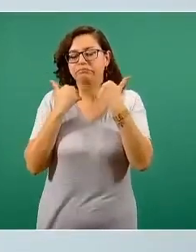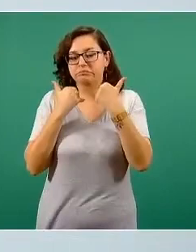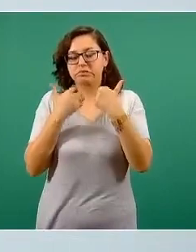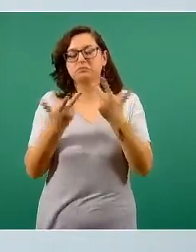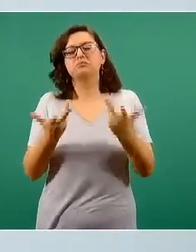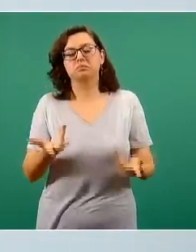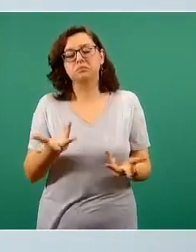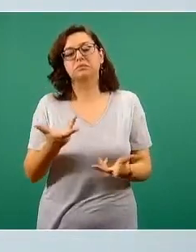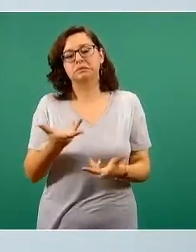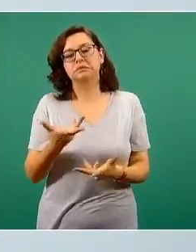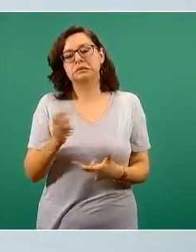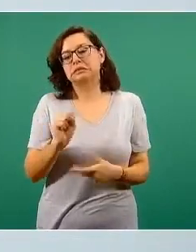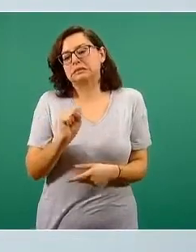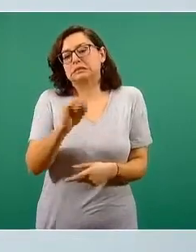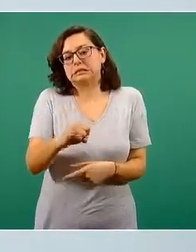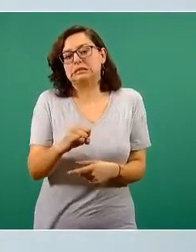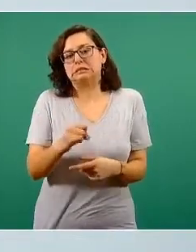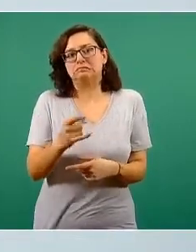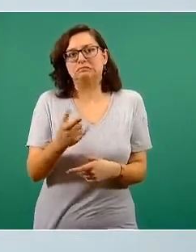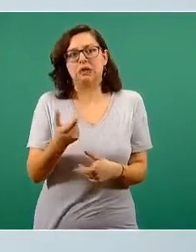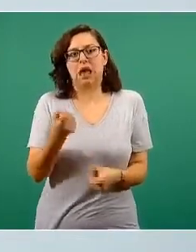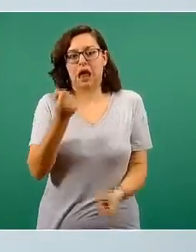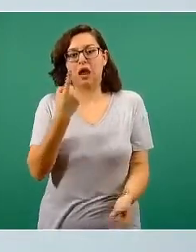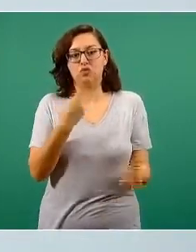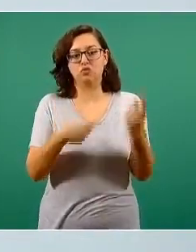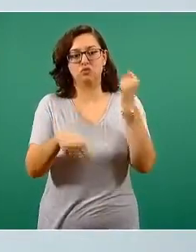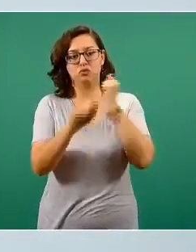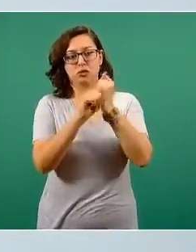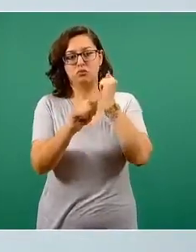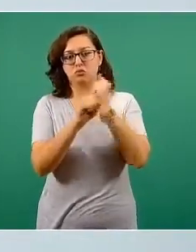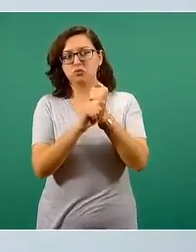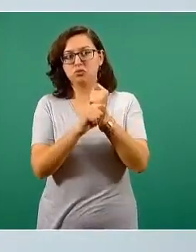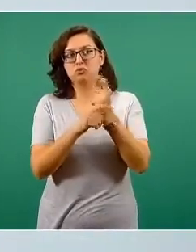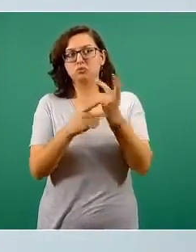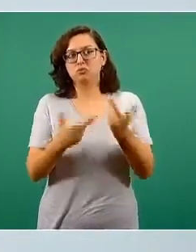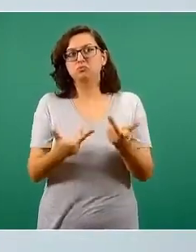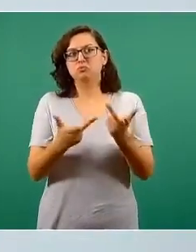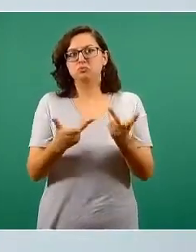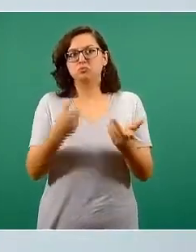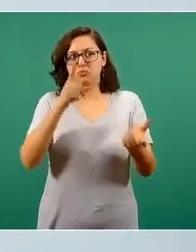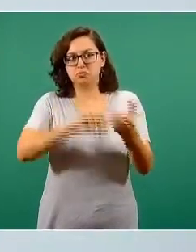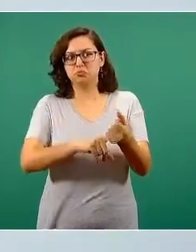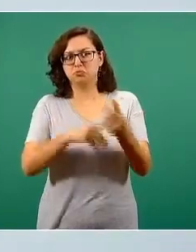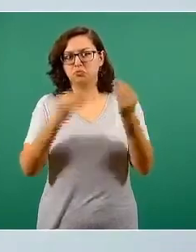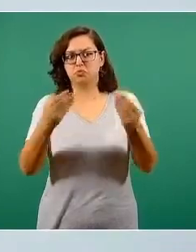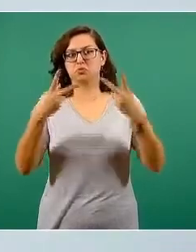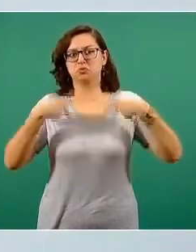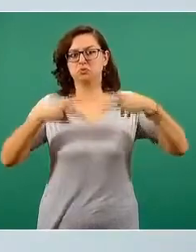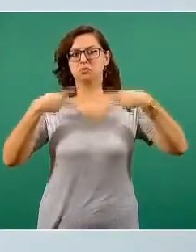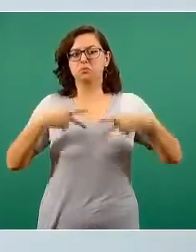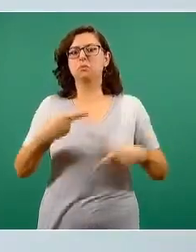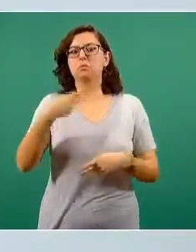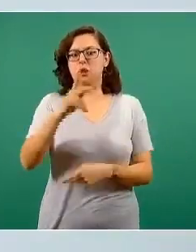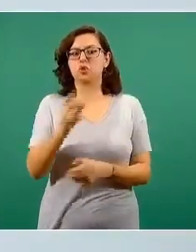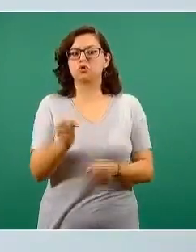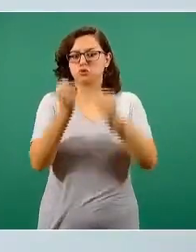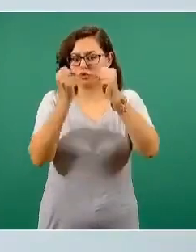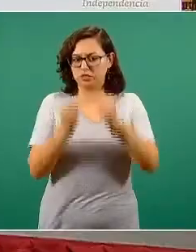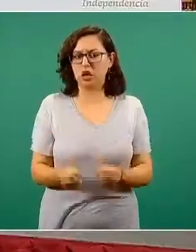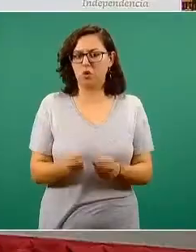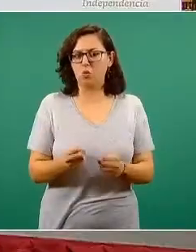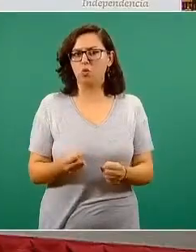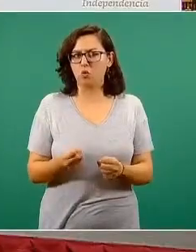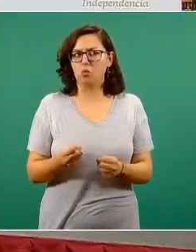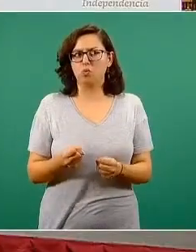Sabemos que bajo ciertas medidas el transporte público es seguro, ¿no? Justo la Guía 2 hace énfasis en